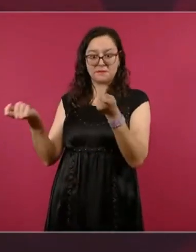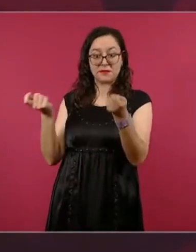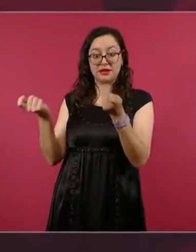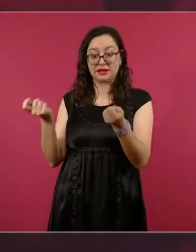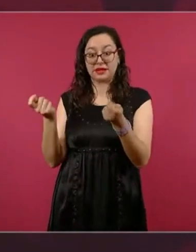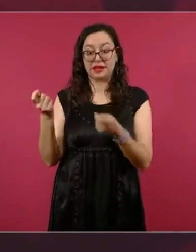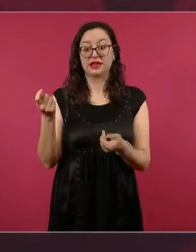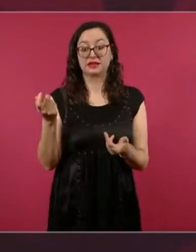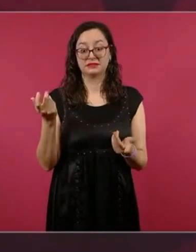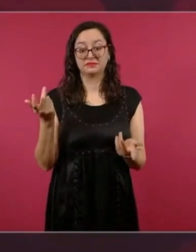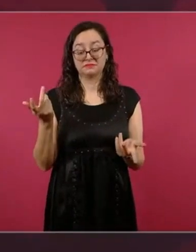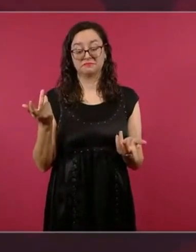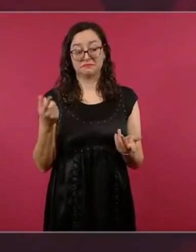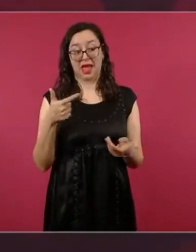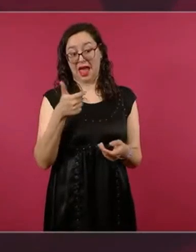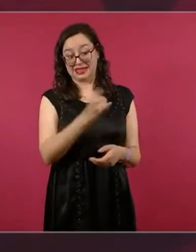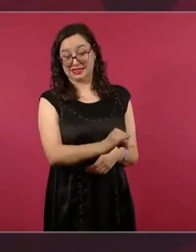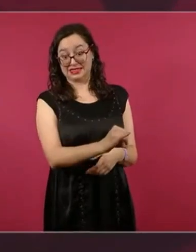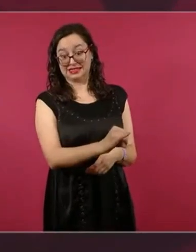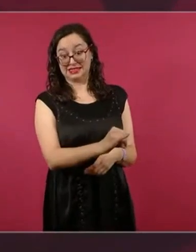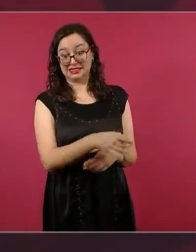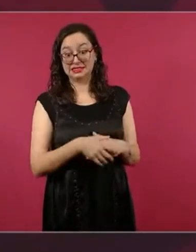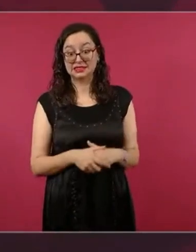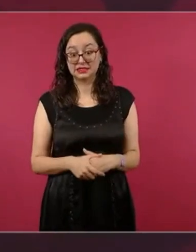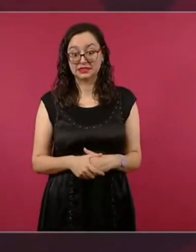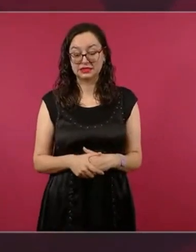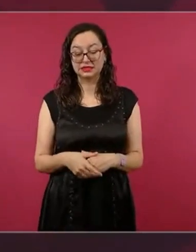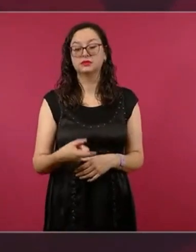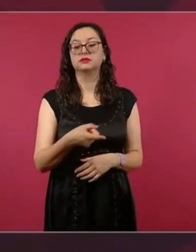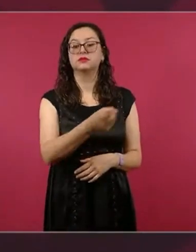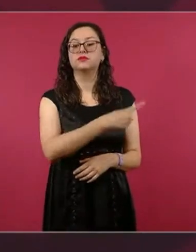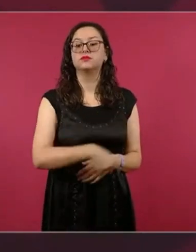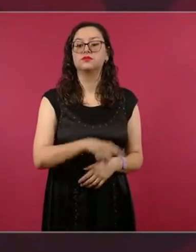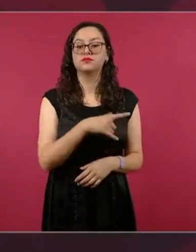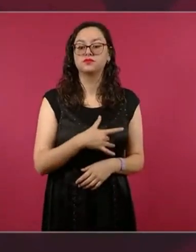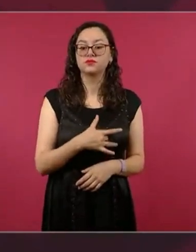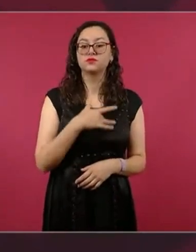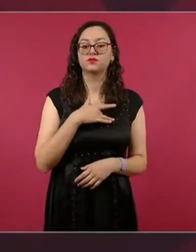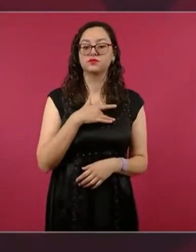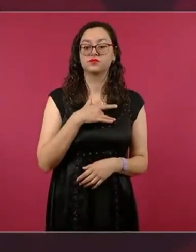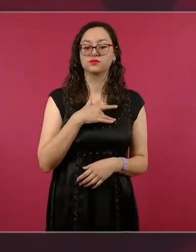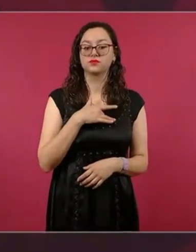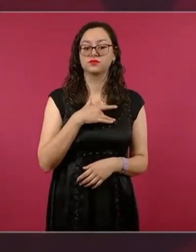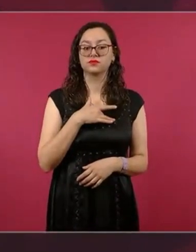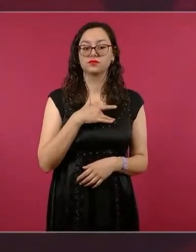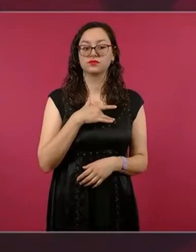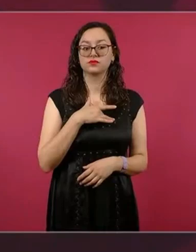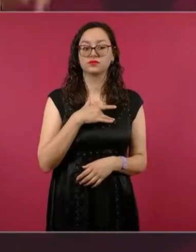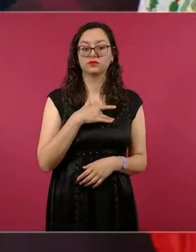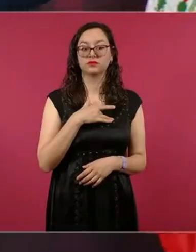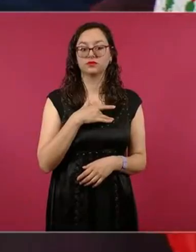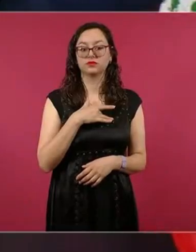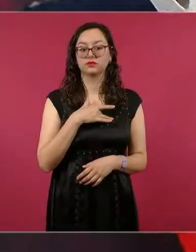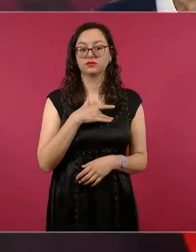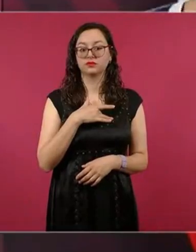de actuar como guardianes de